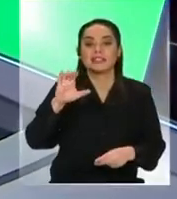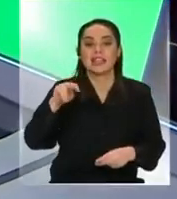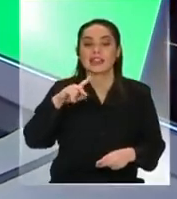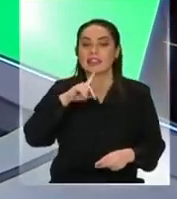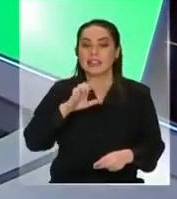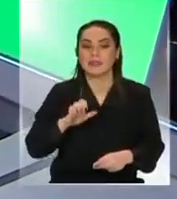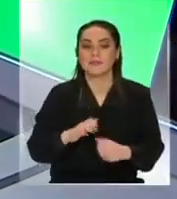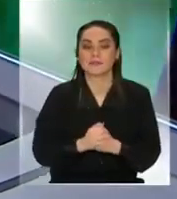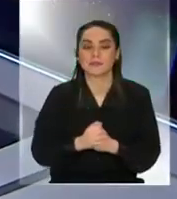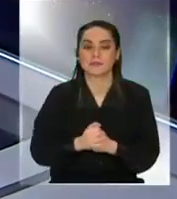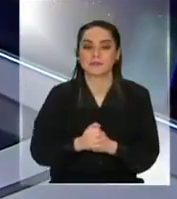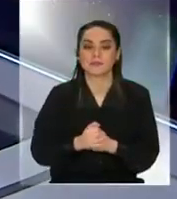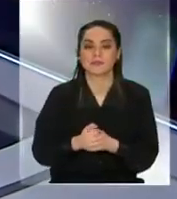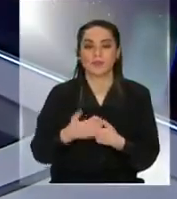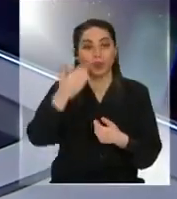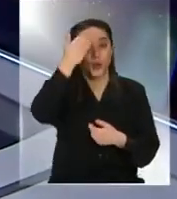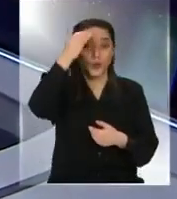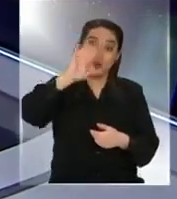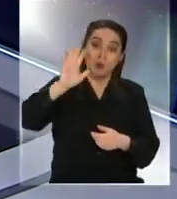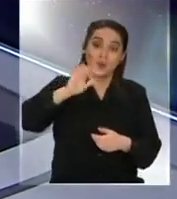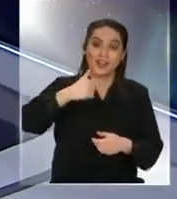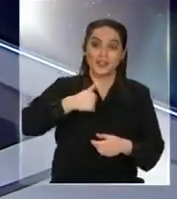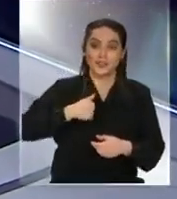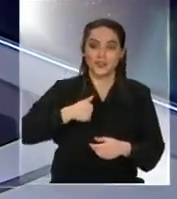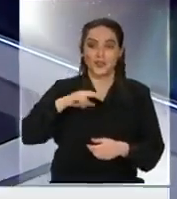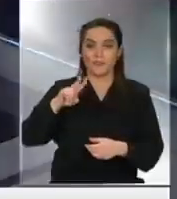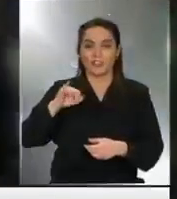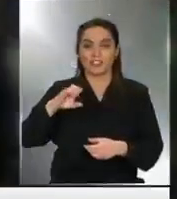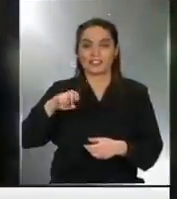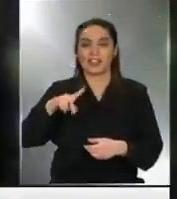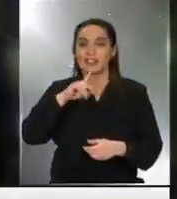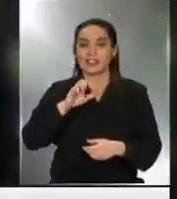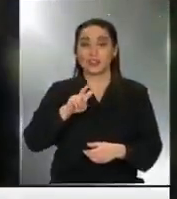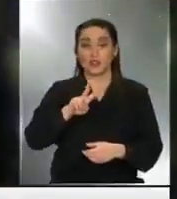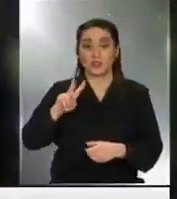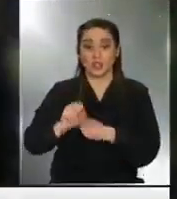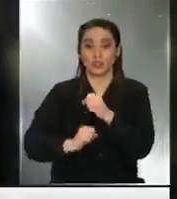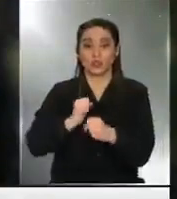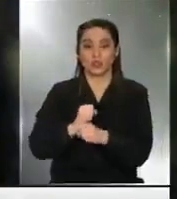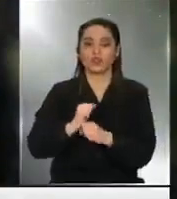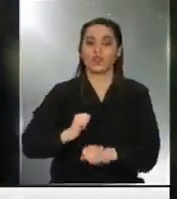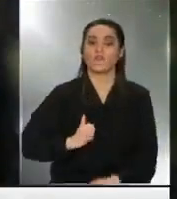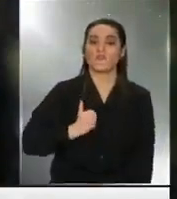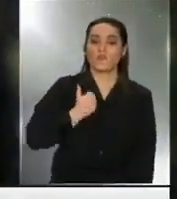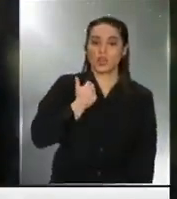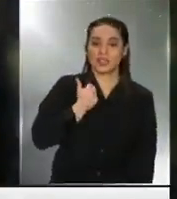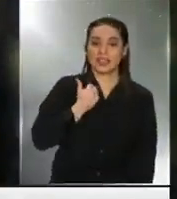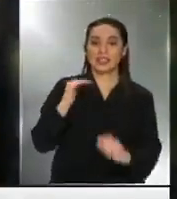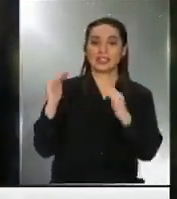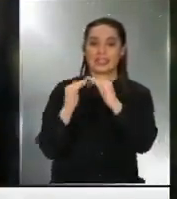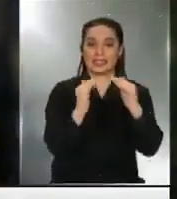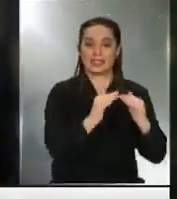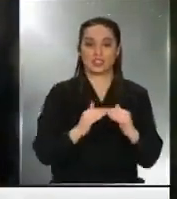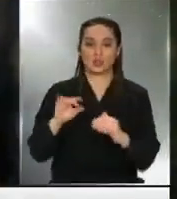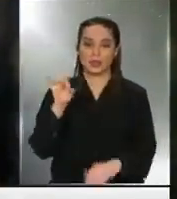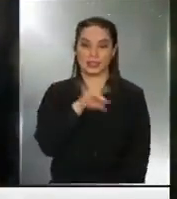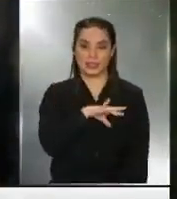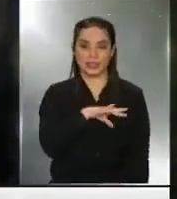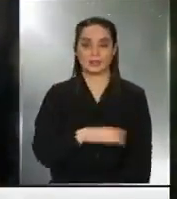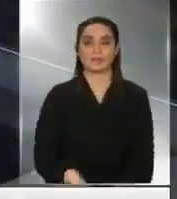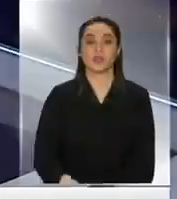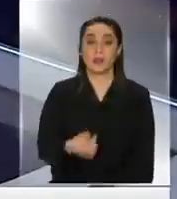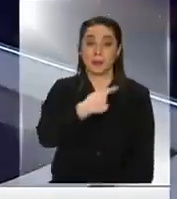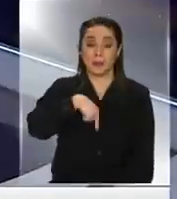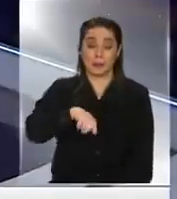dale a ver hola soy Vicente tengo 22 años y soy voluntario de un techo para Chile mi experiencia en